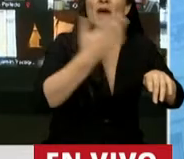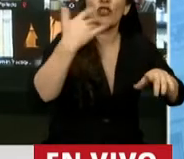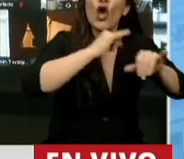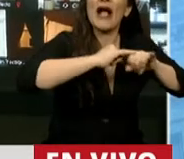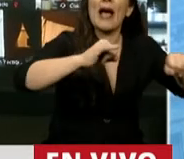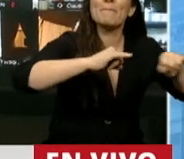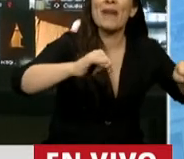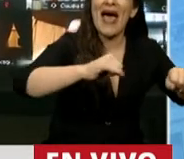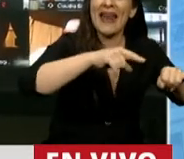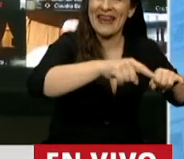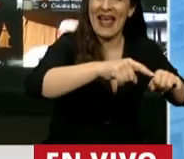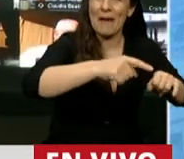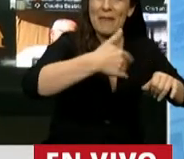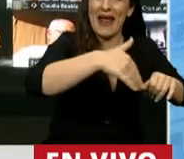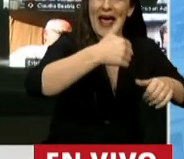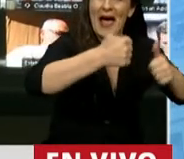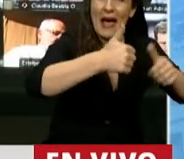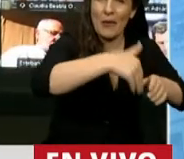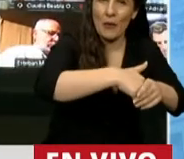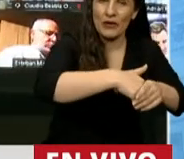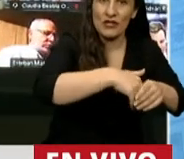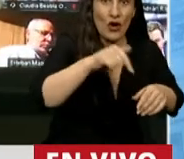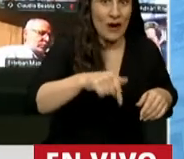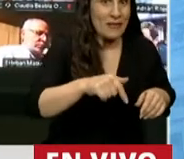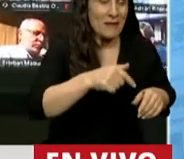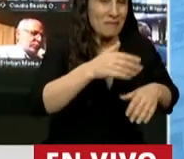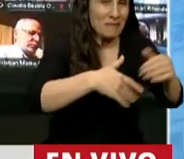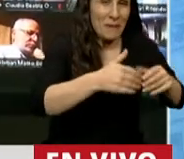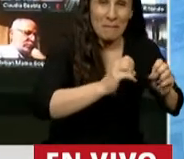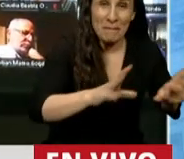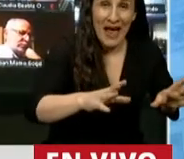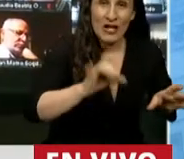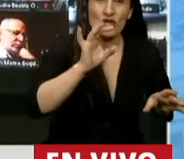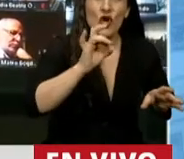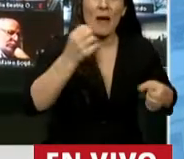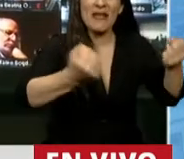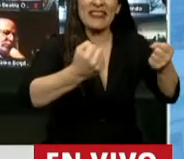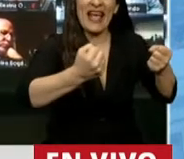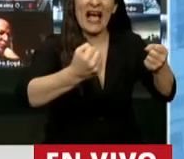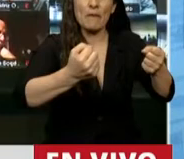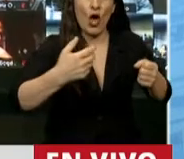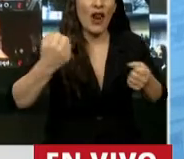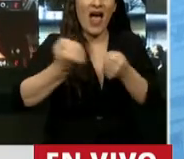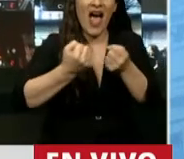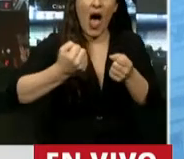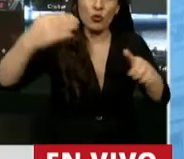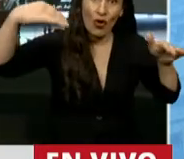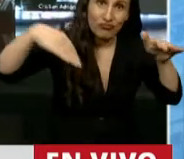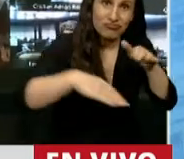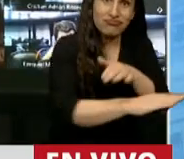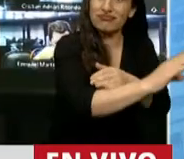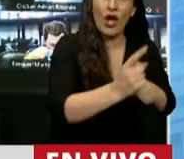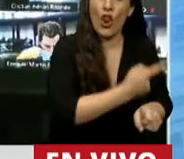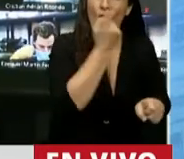tan mal hecho que hoy solamente transita en camiones, no se puede modificar y los autos no pueden utilizar el Paseo del Bajo.